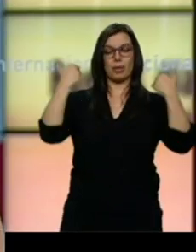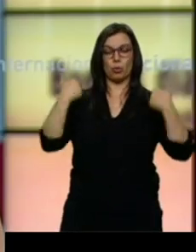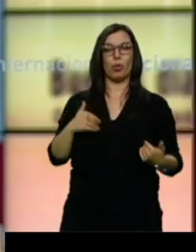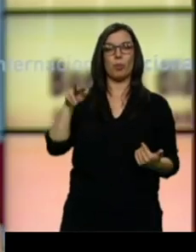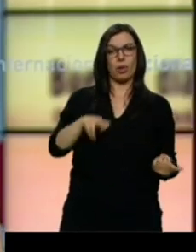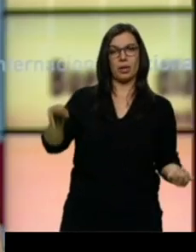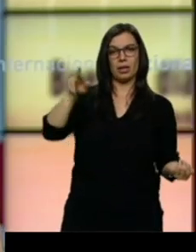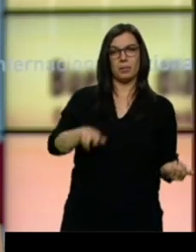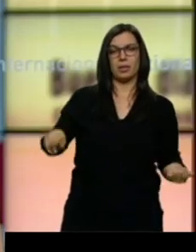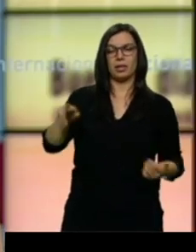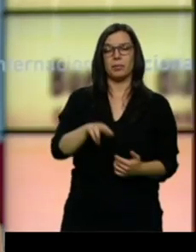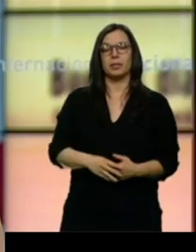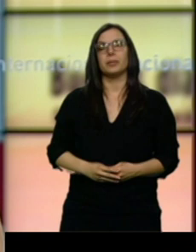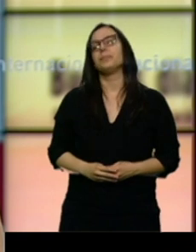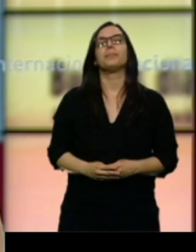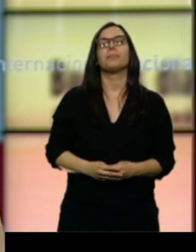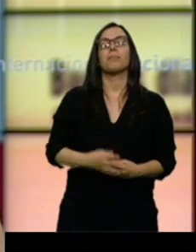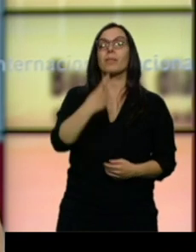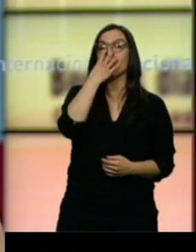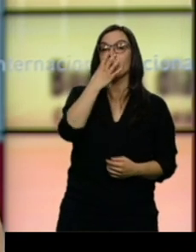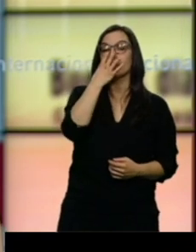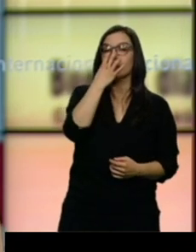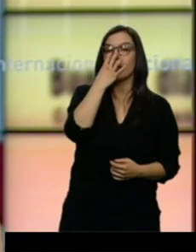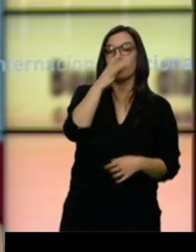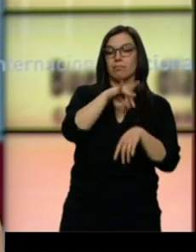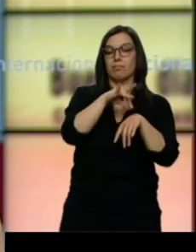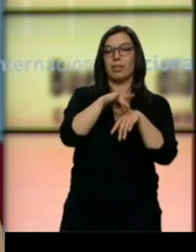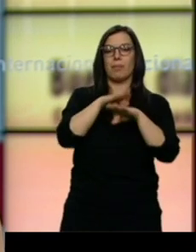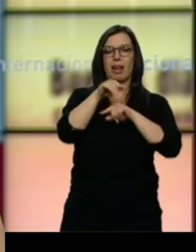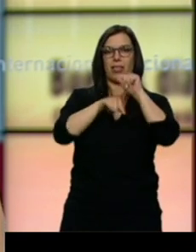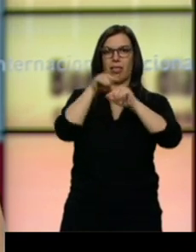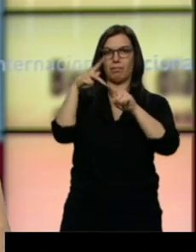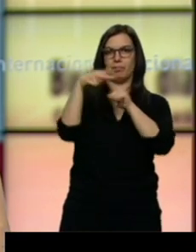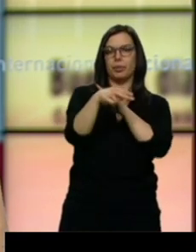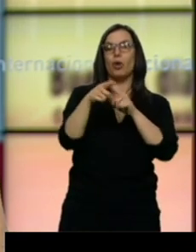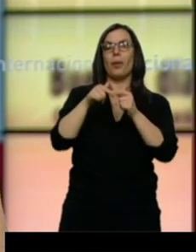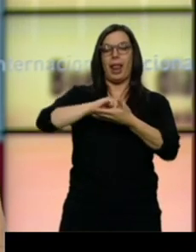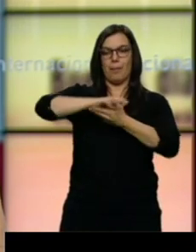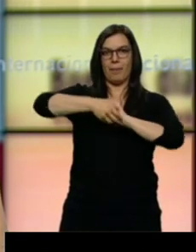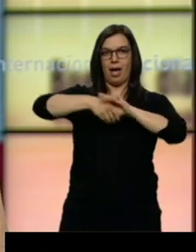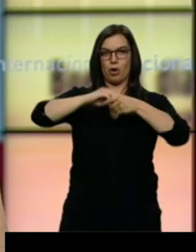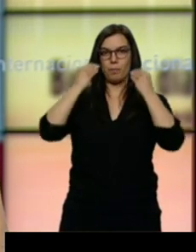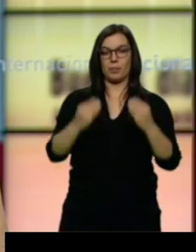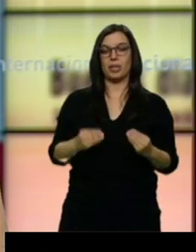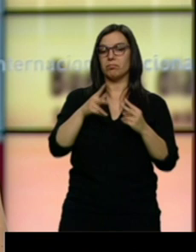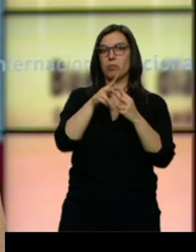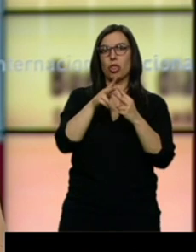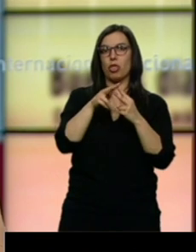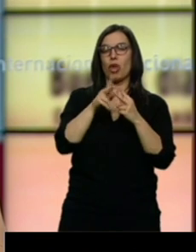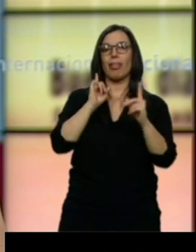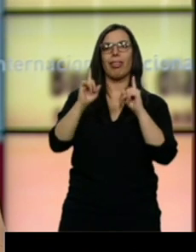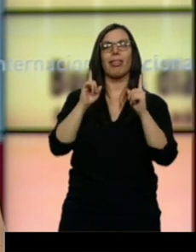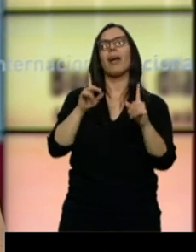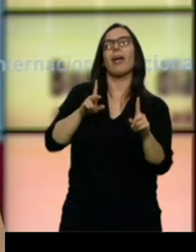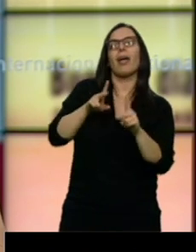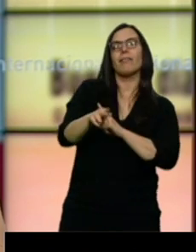Utilizar mascarillas médicas para reducir la transmisión de virus o lavarse bien las manos son tan solo dos medidas preventivas a las que deben